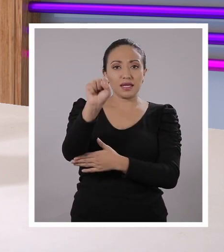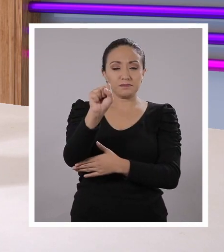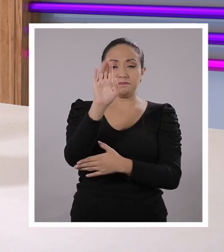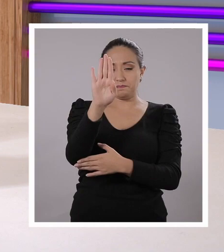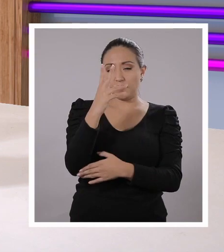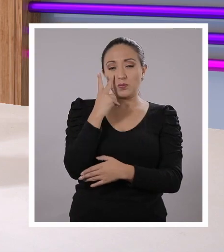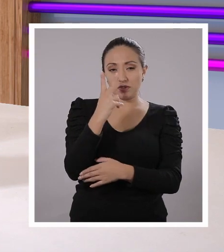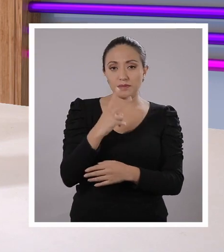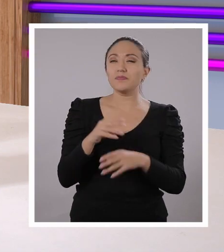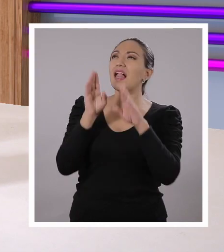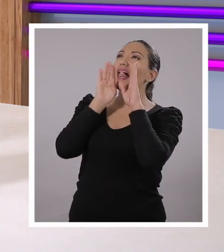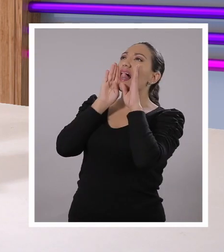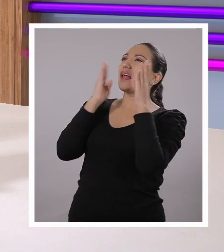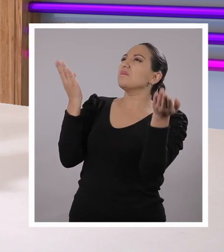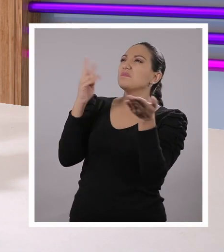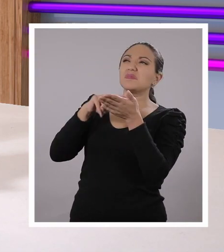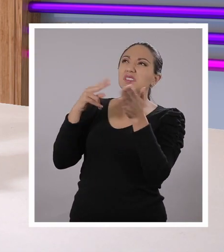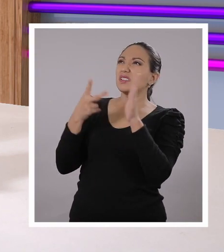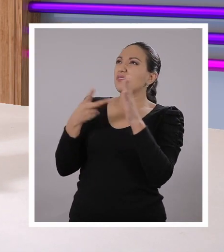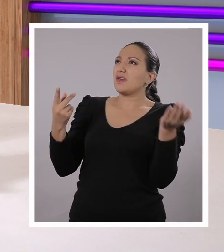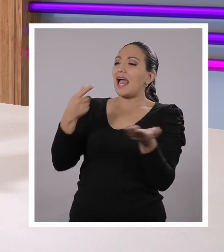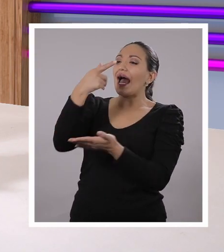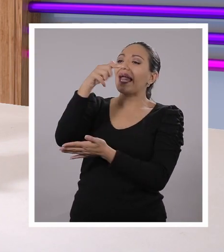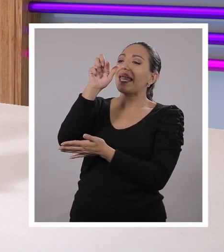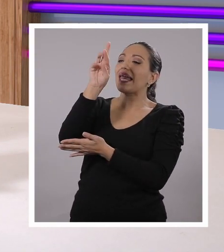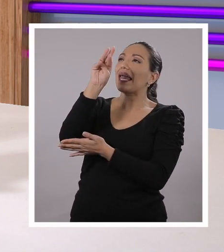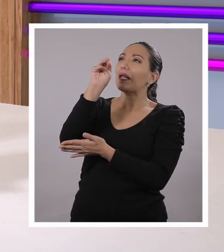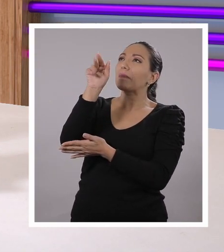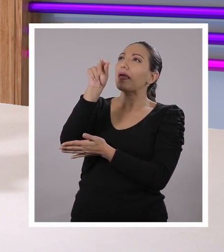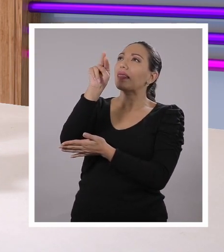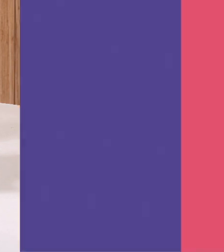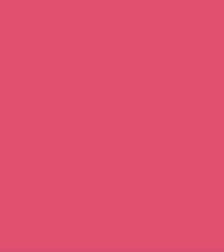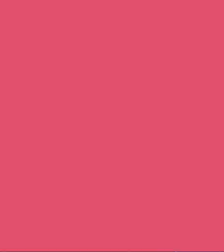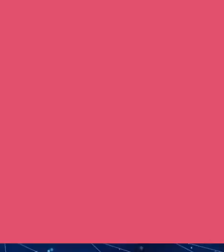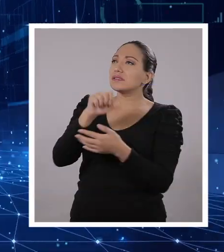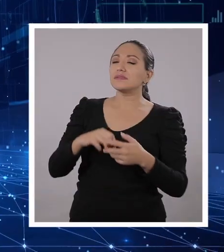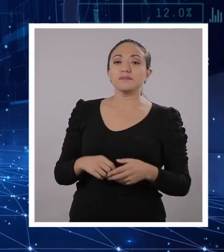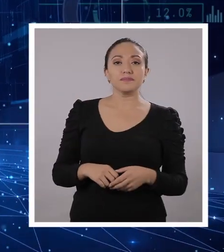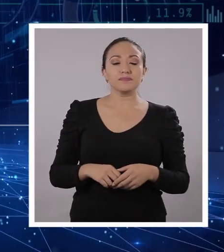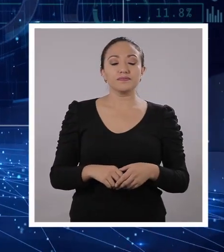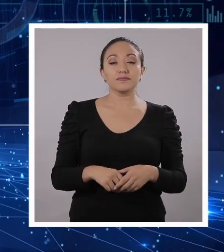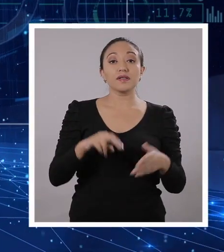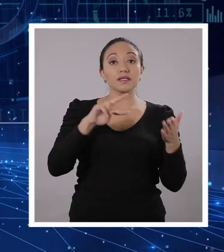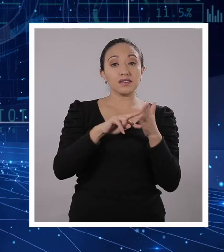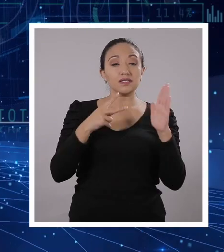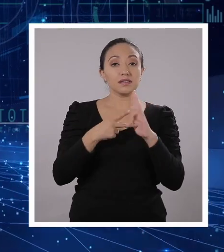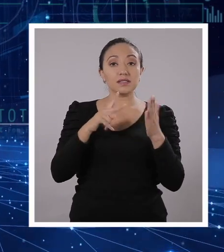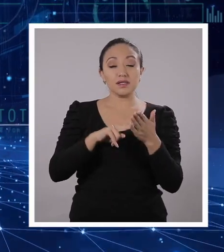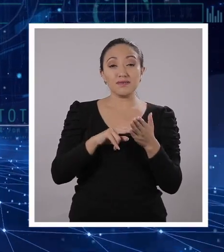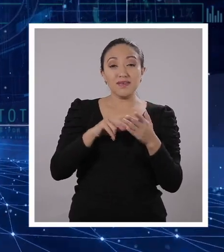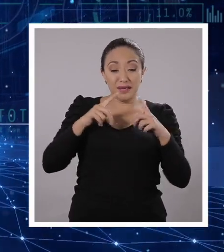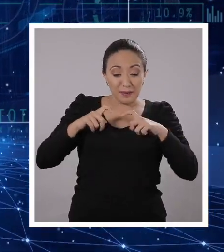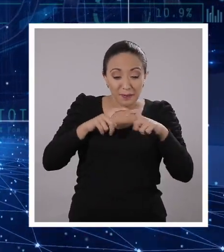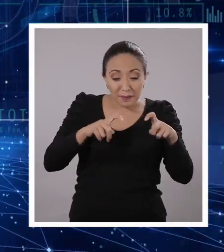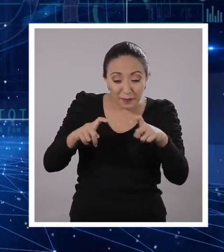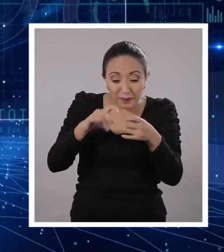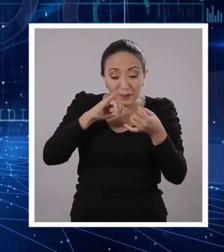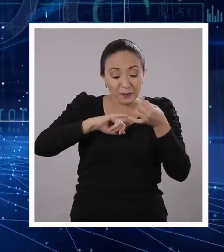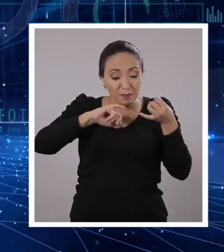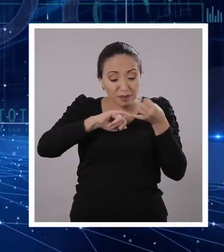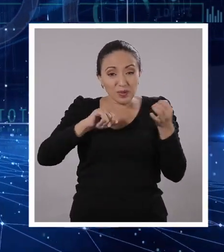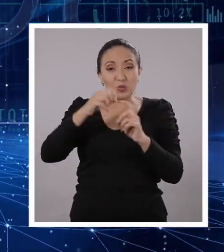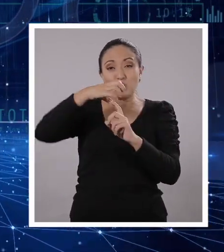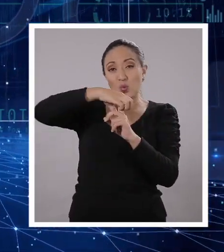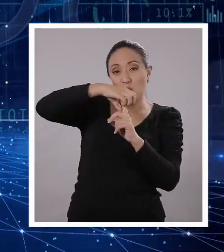gérmenes? Listo, ya le ayudo. Por favor. Webster, porfa, ayúdanos. ¿Qué son los gérmenes? Se refiere a las bacterias, los virus, los